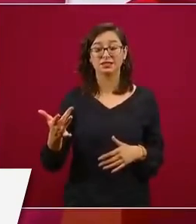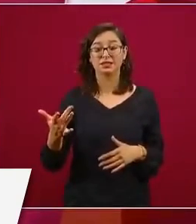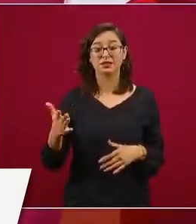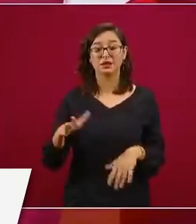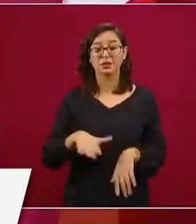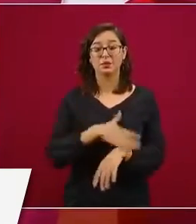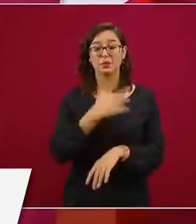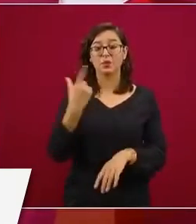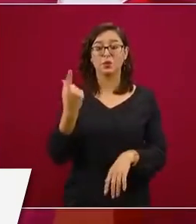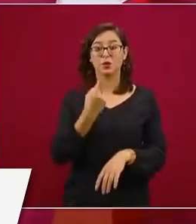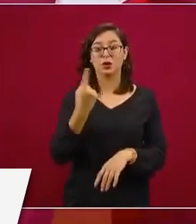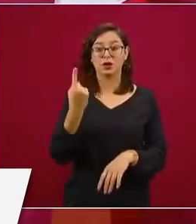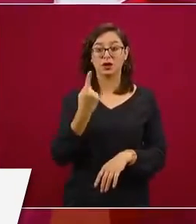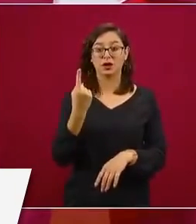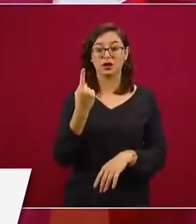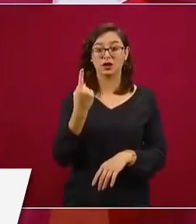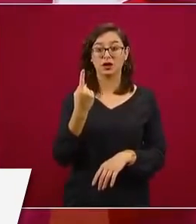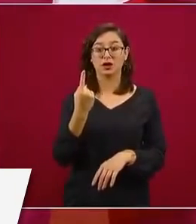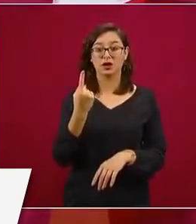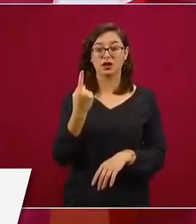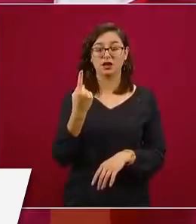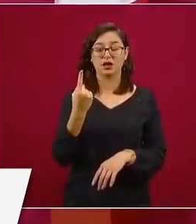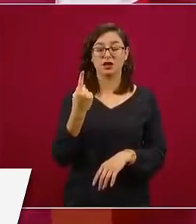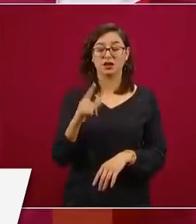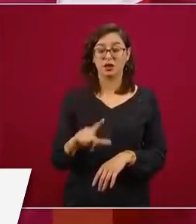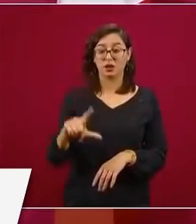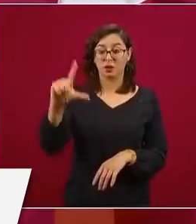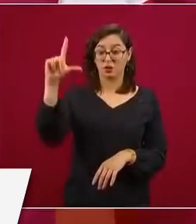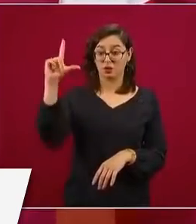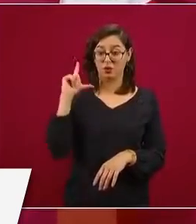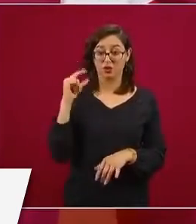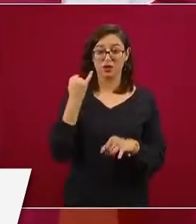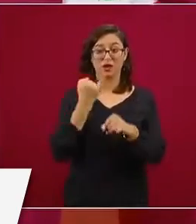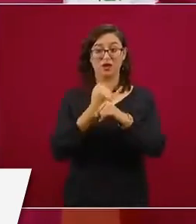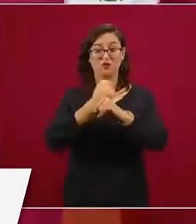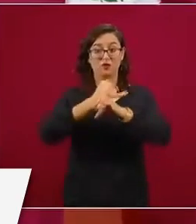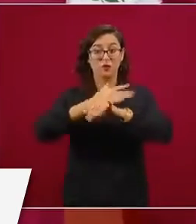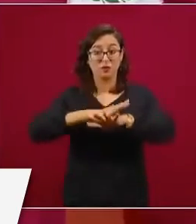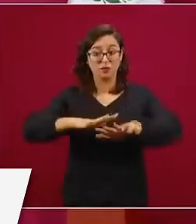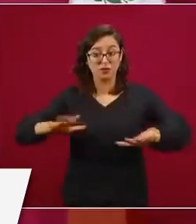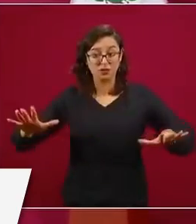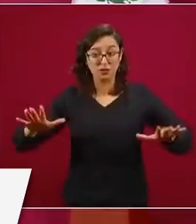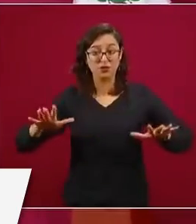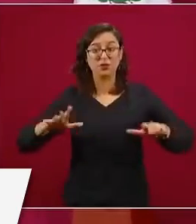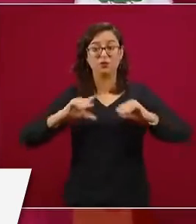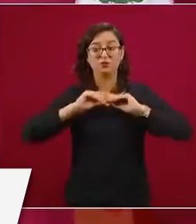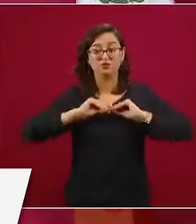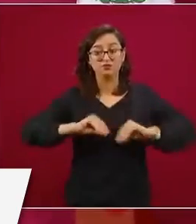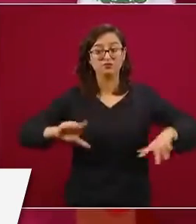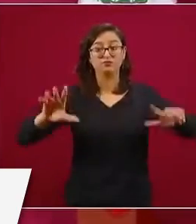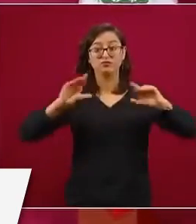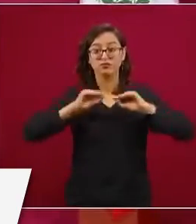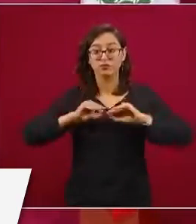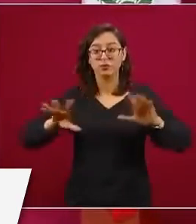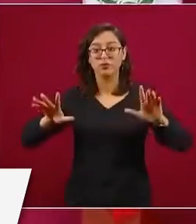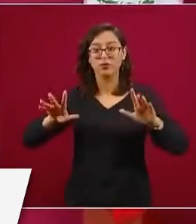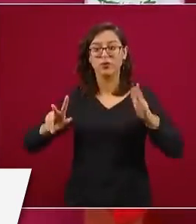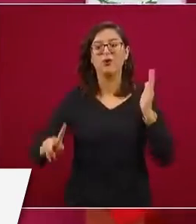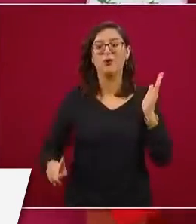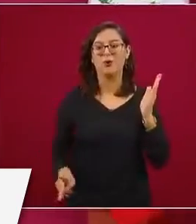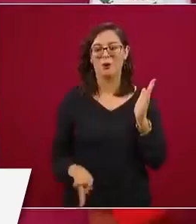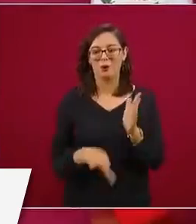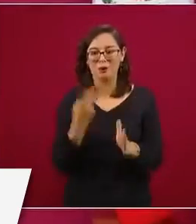avión, a partir de antier, a de se reactivó